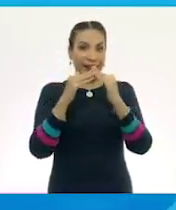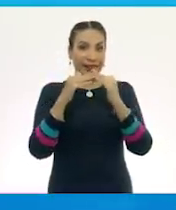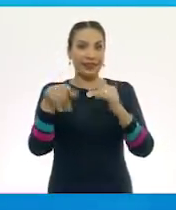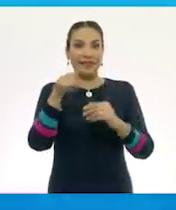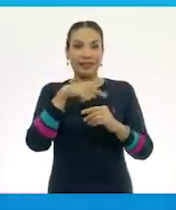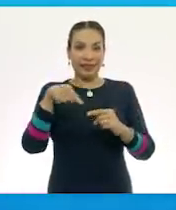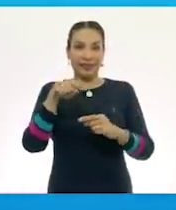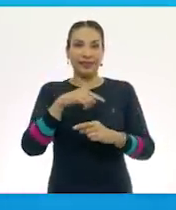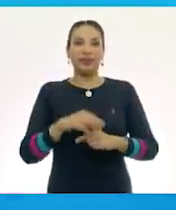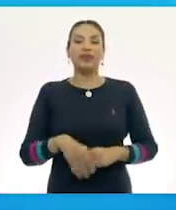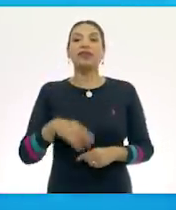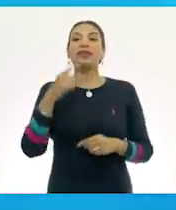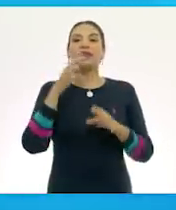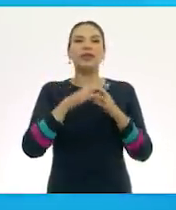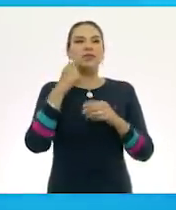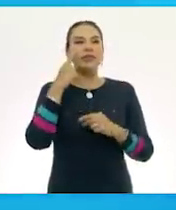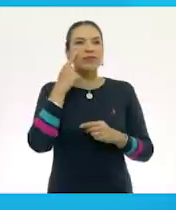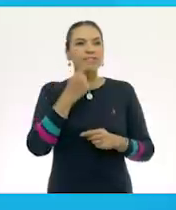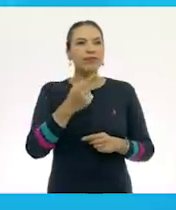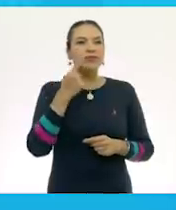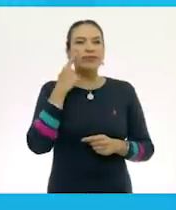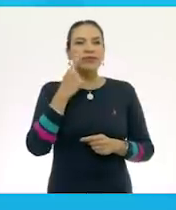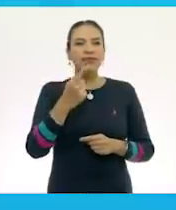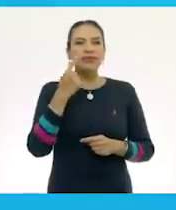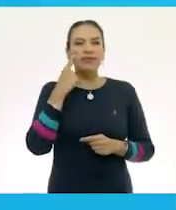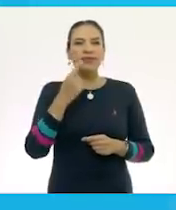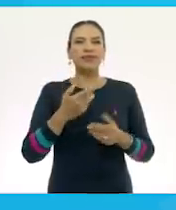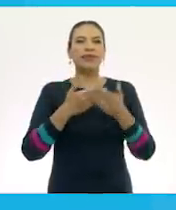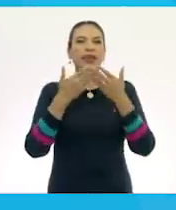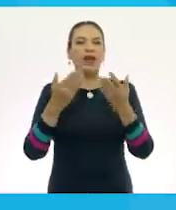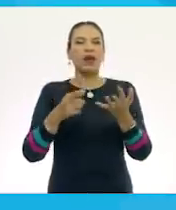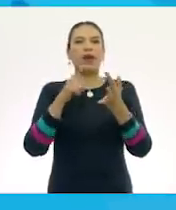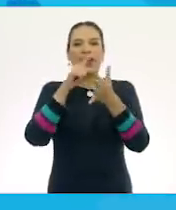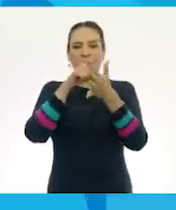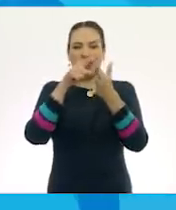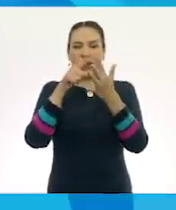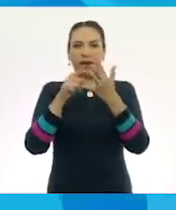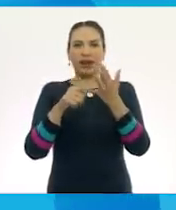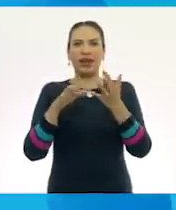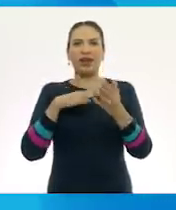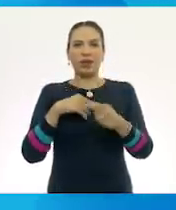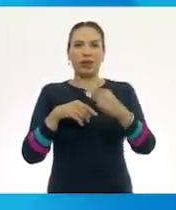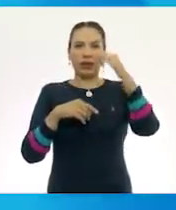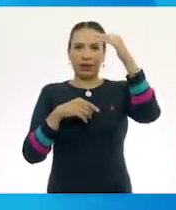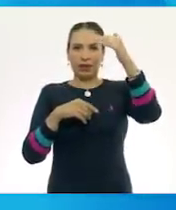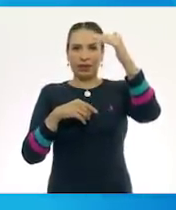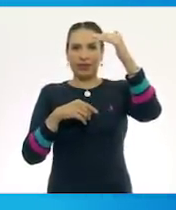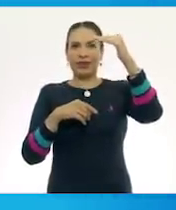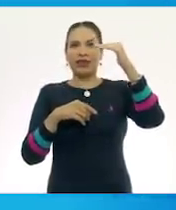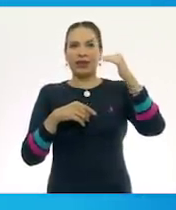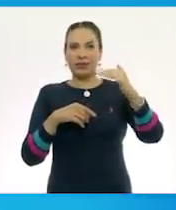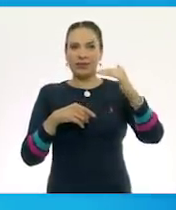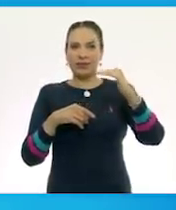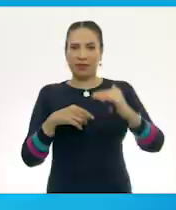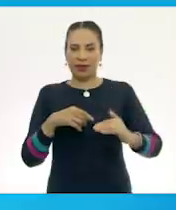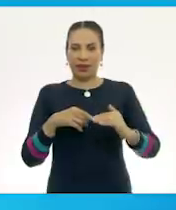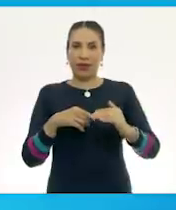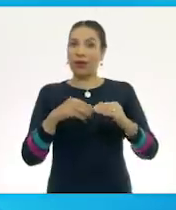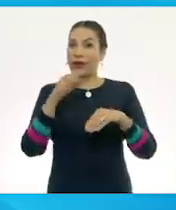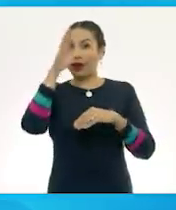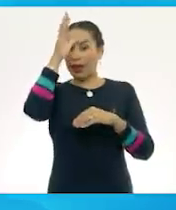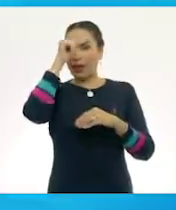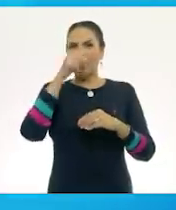niños. Observen, observen. Y vamos a contar de arriba hacia abajo. ¿De acuerdo?